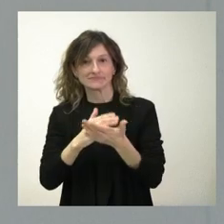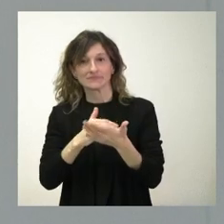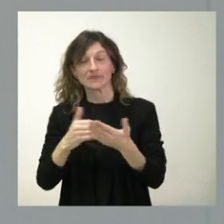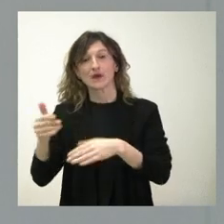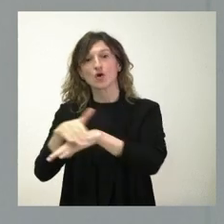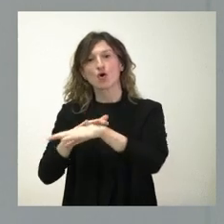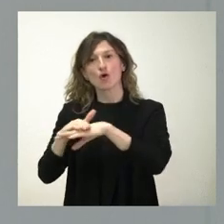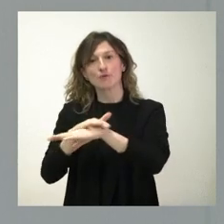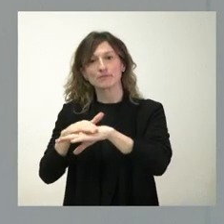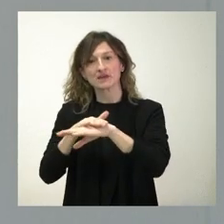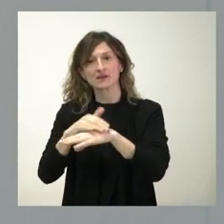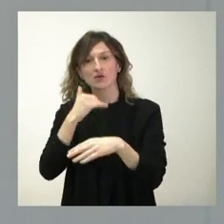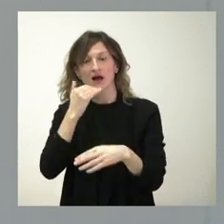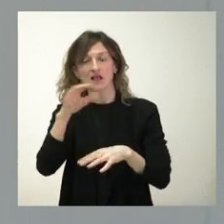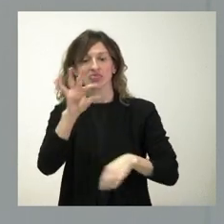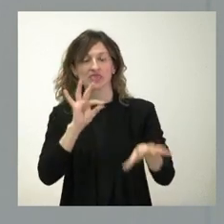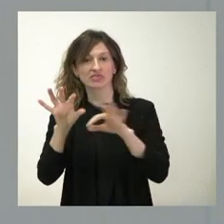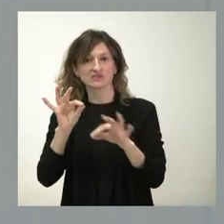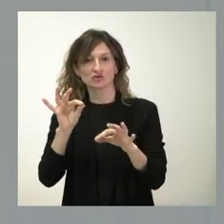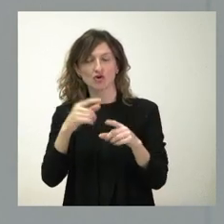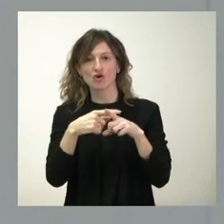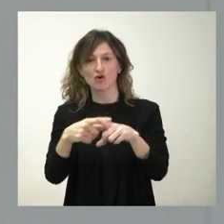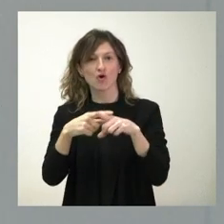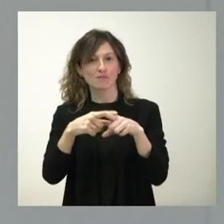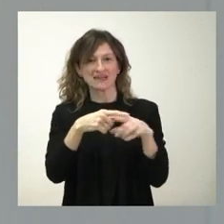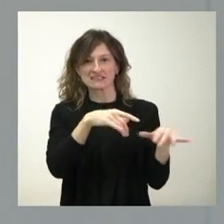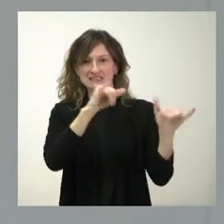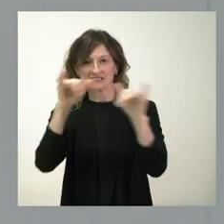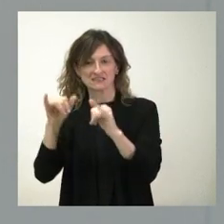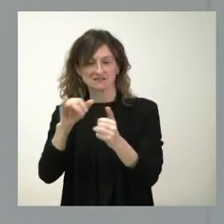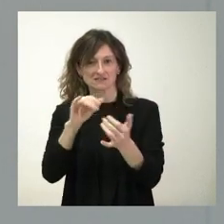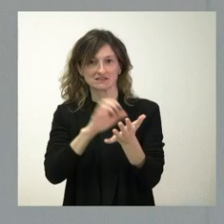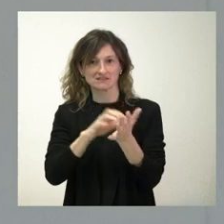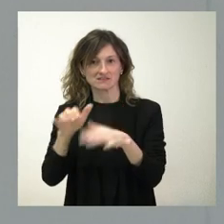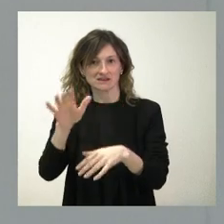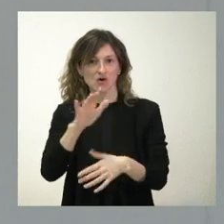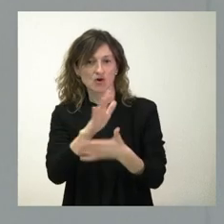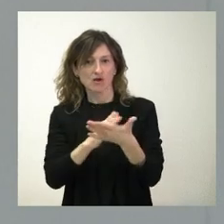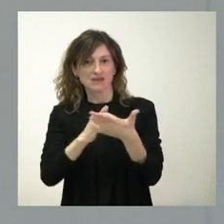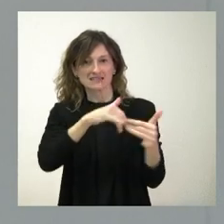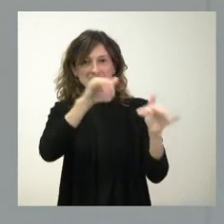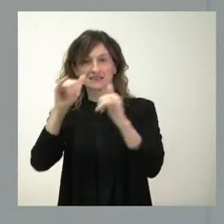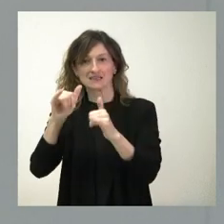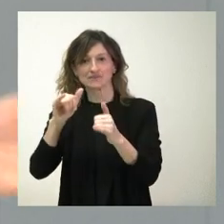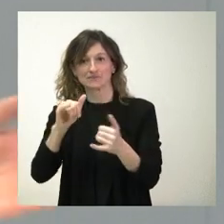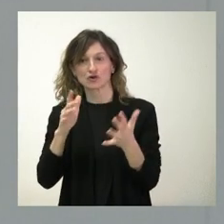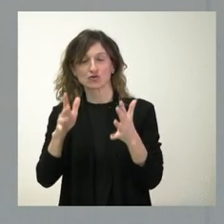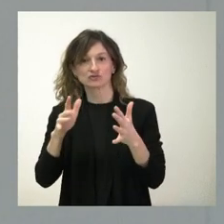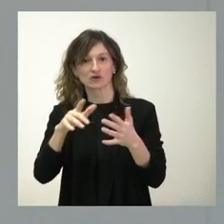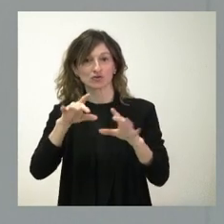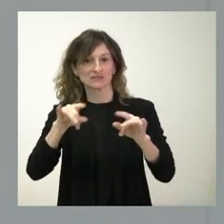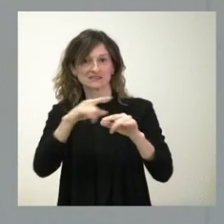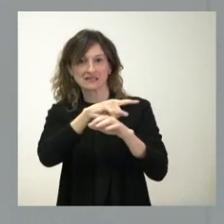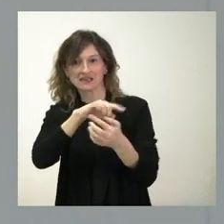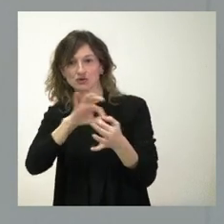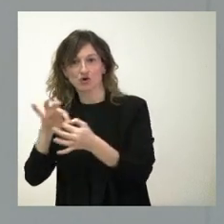tiene que hacer alguna de estas decisiones, no lo comparte con las comunidades autónomas en el seno de ese Consejo Interterritorial. Y, por tanto, esa mano tendida